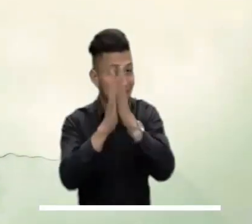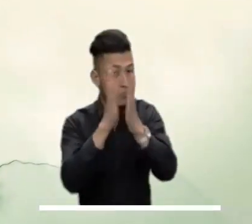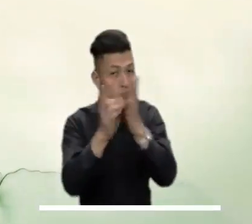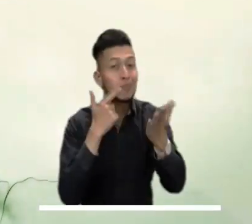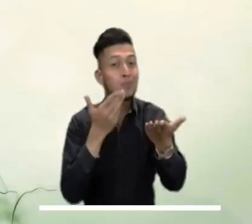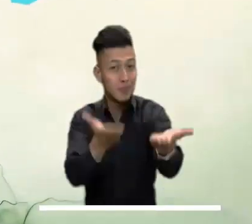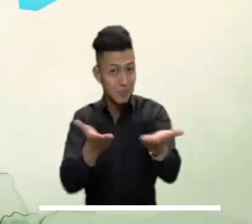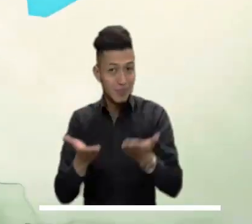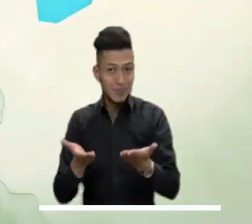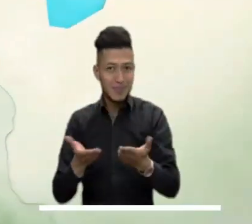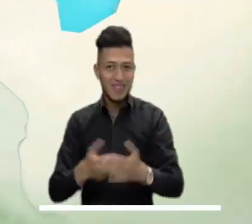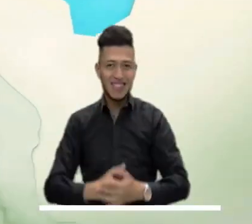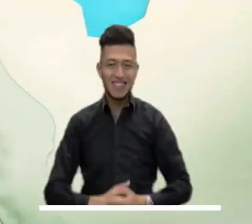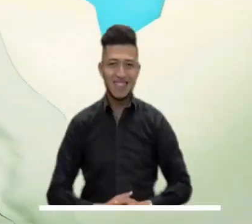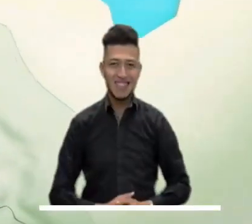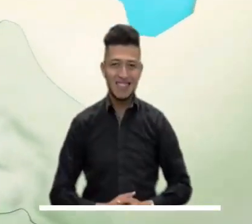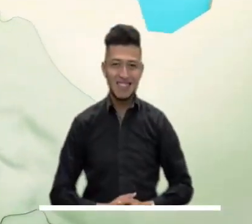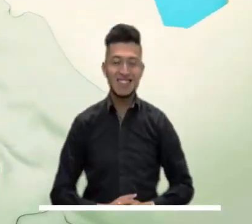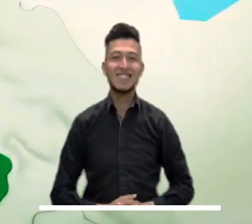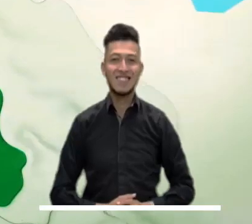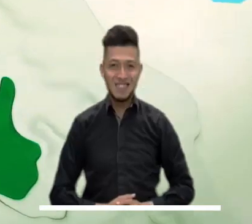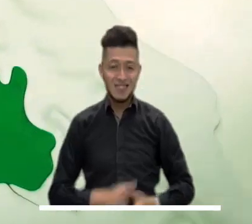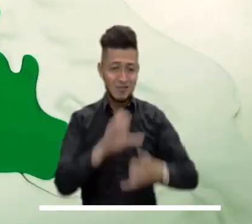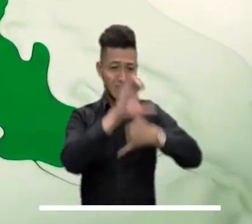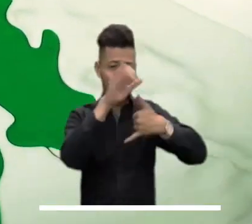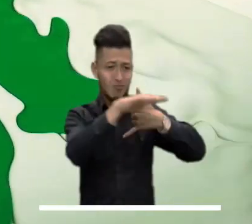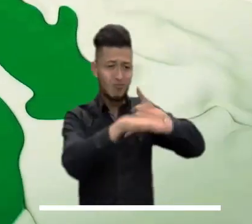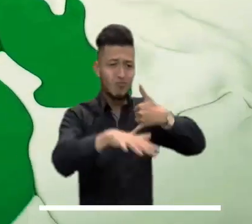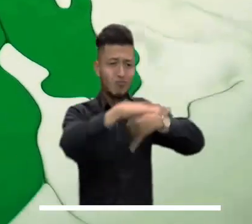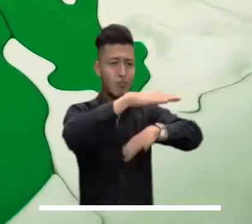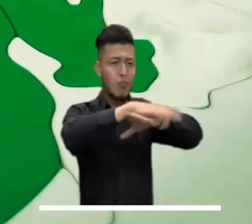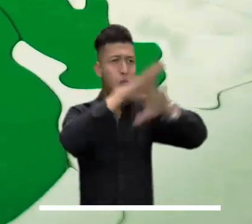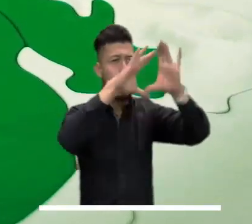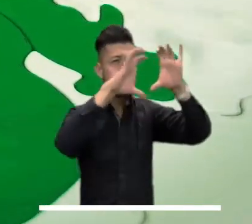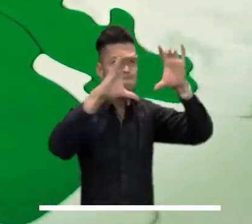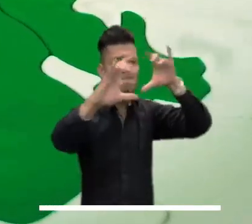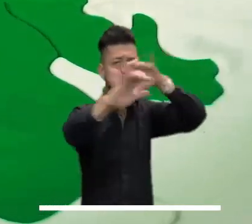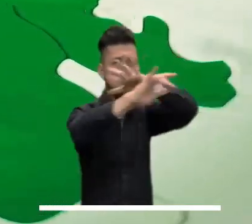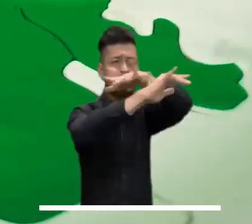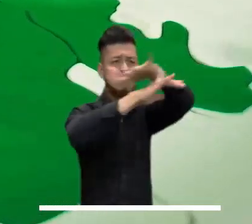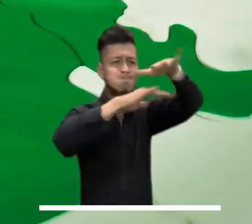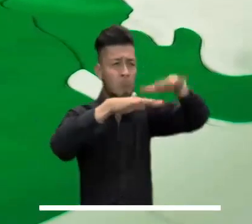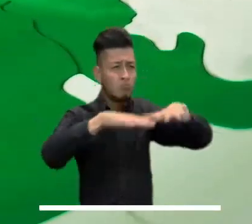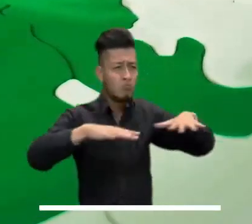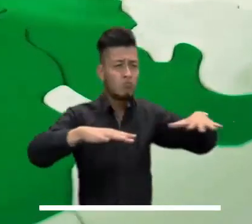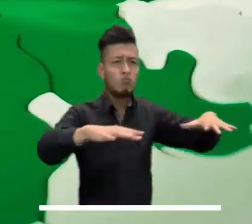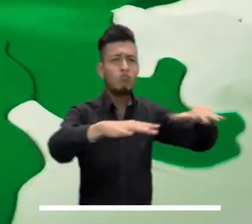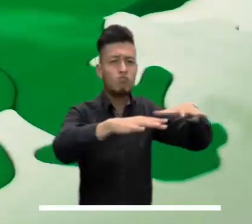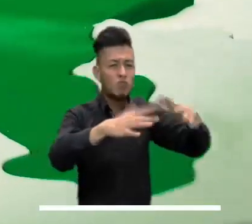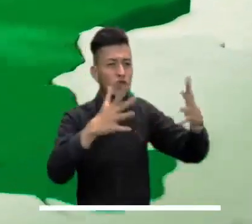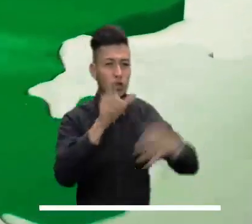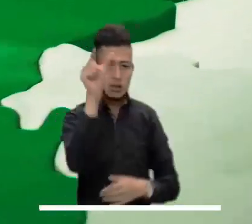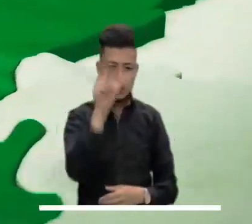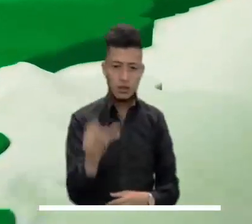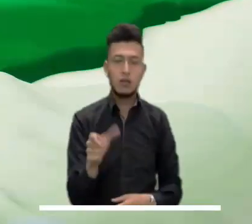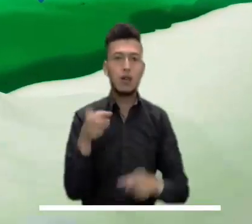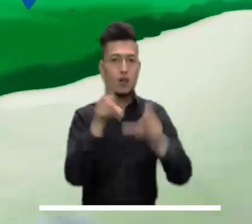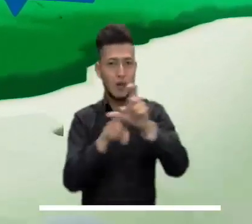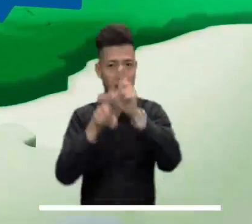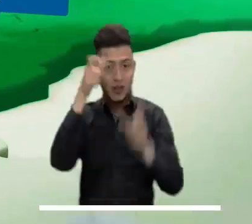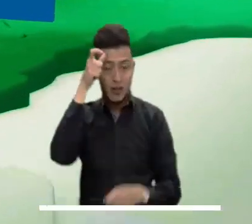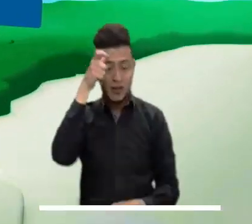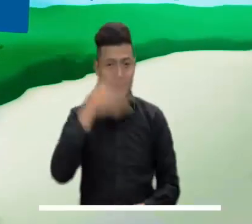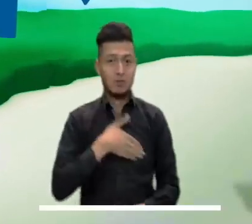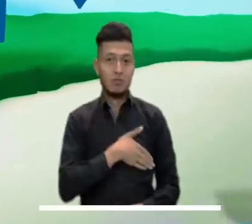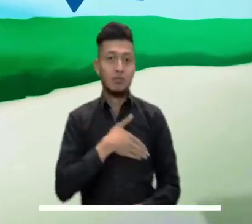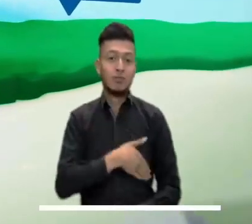viaje climático con la región Caribe, la cual amanece con una nubosidad leve y disfrutará de un clima predominantemente